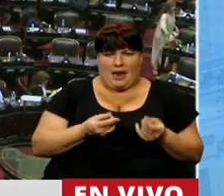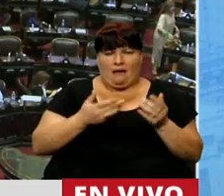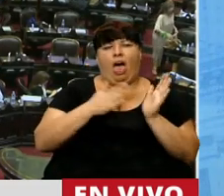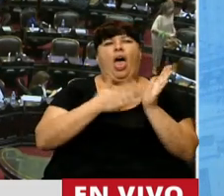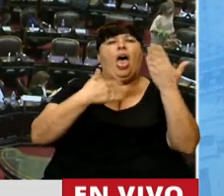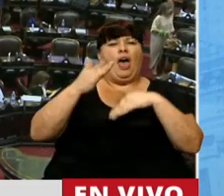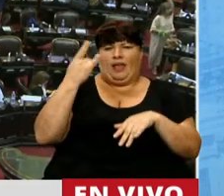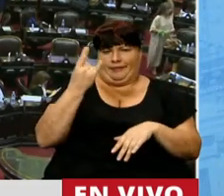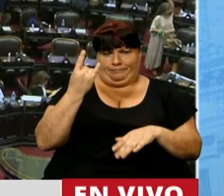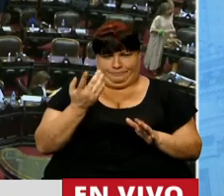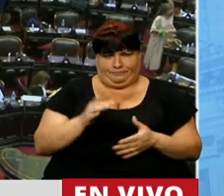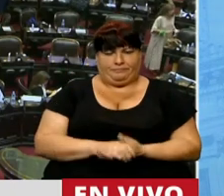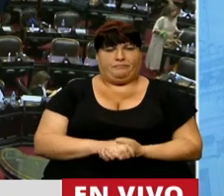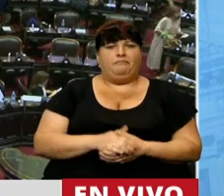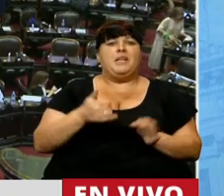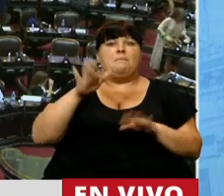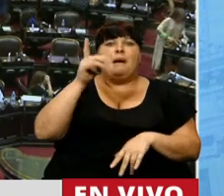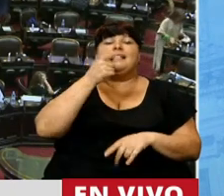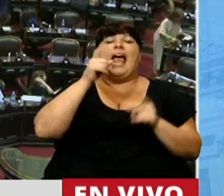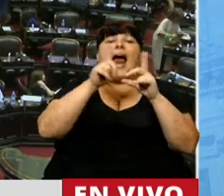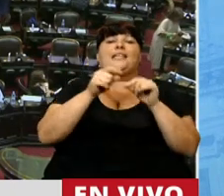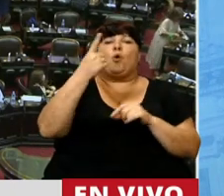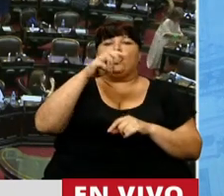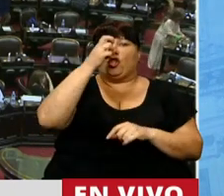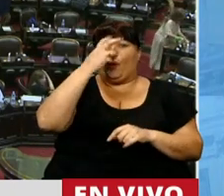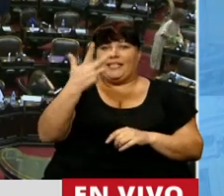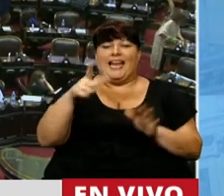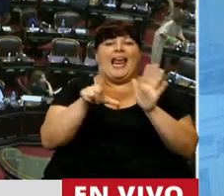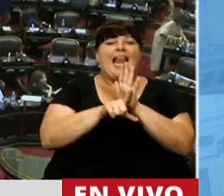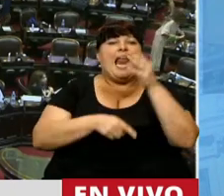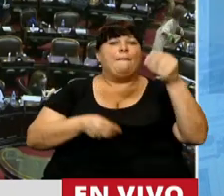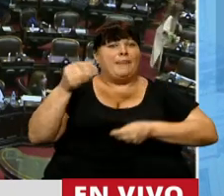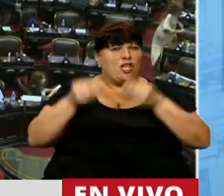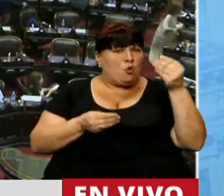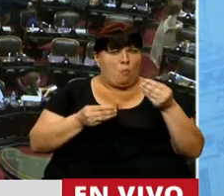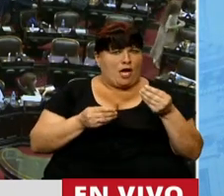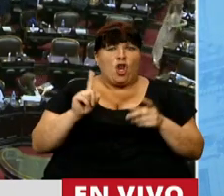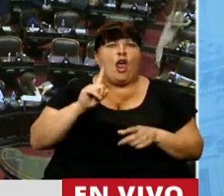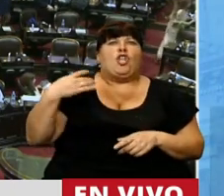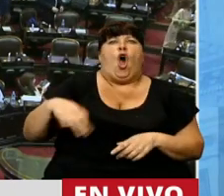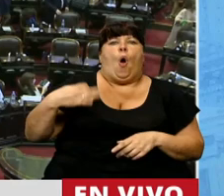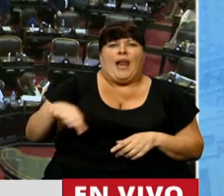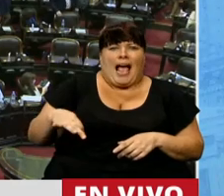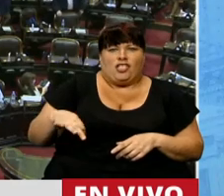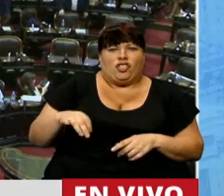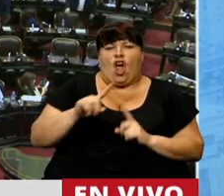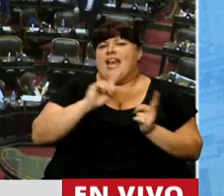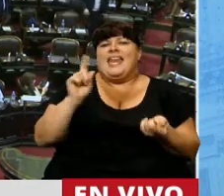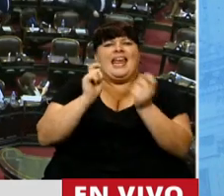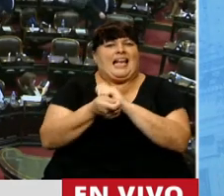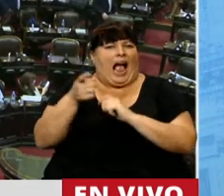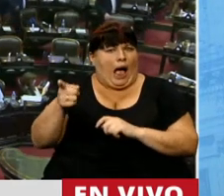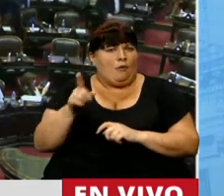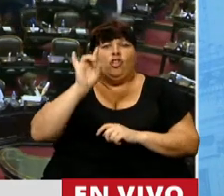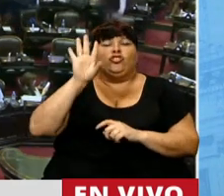de ellos. Mucho más cuando el artículo 123 de la ley de presupuestos no lo obligaba ni emplazaba,